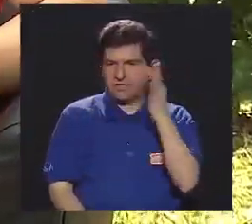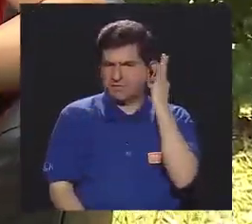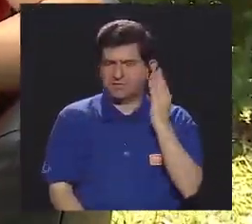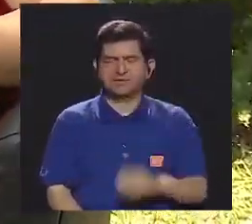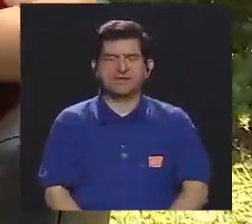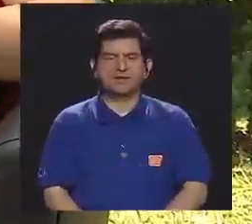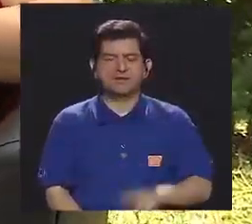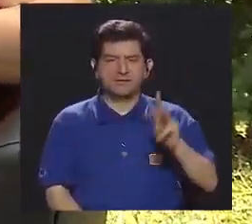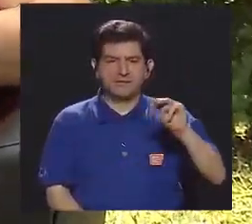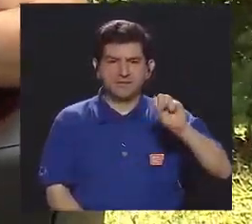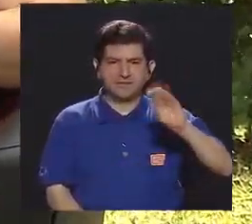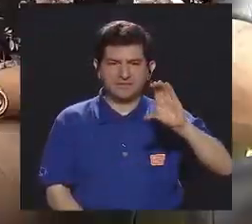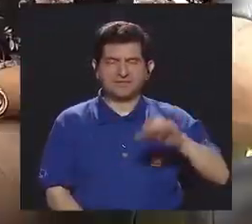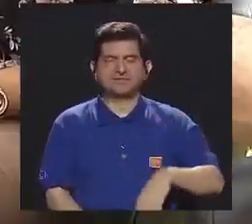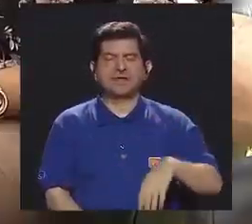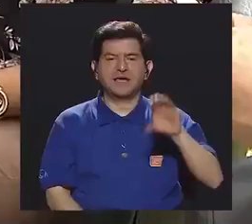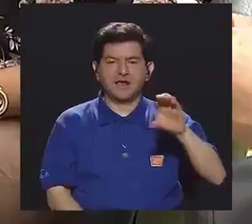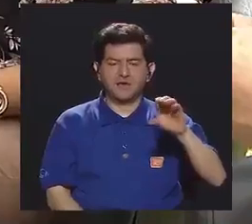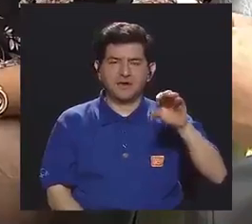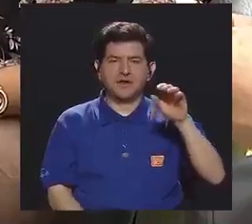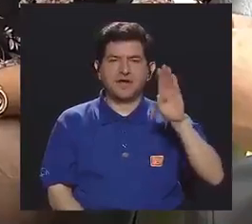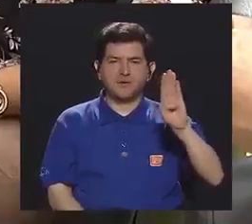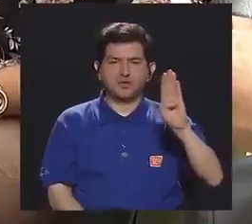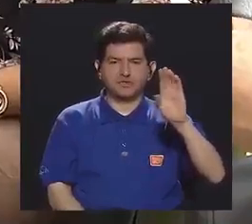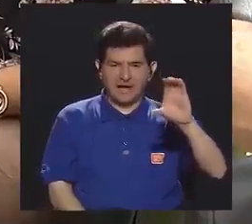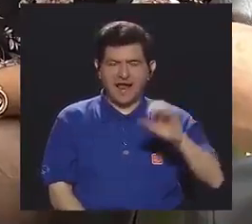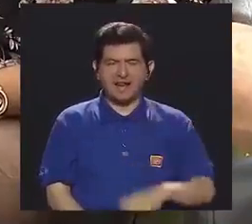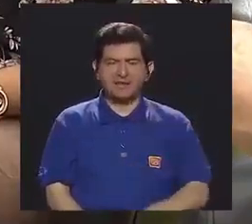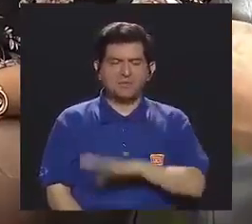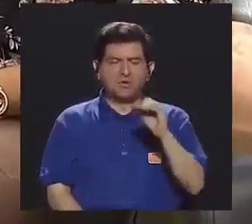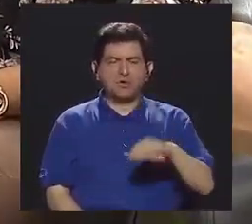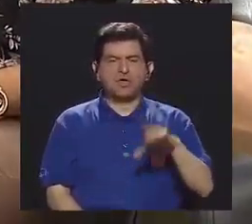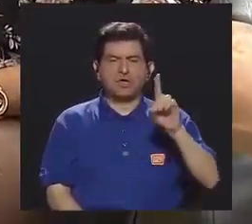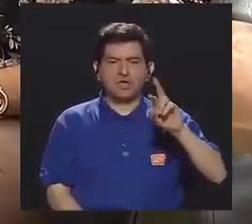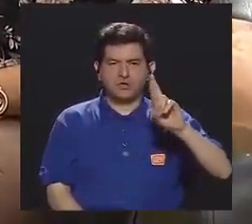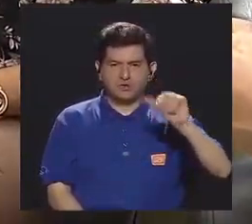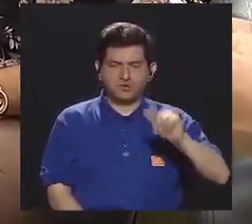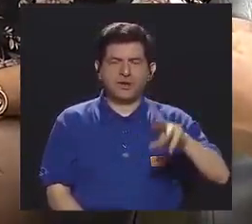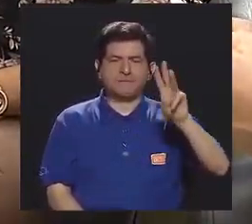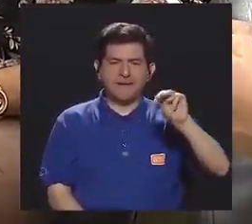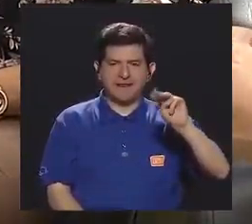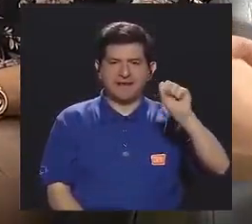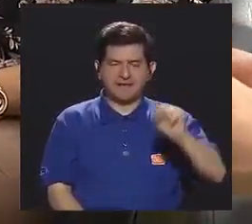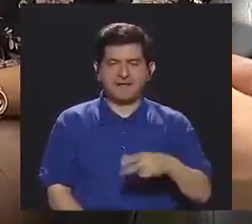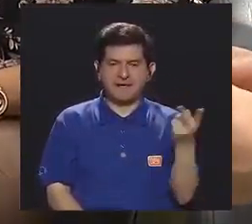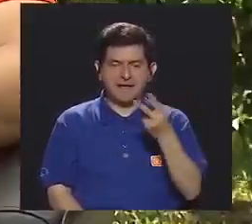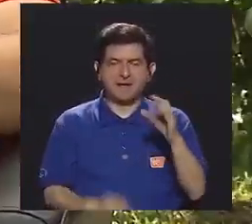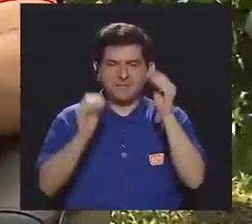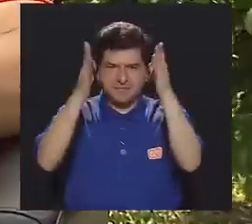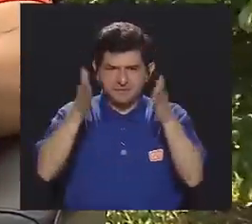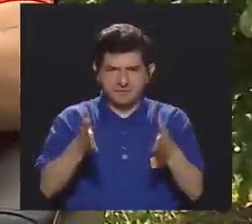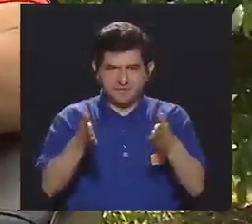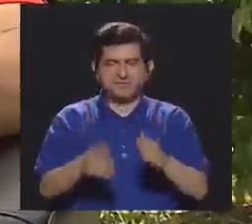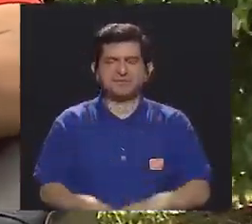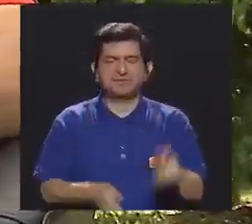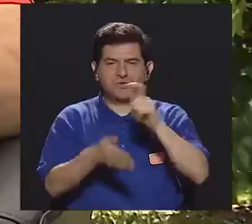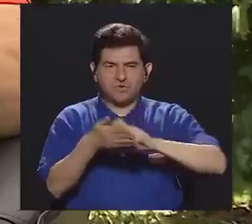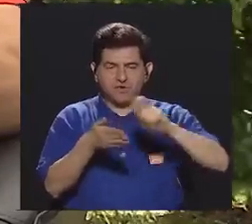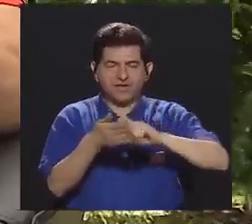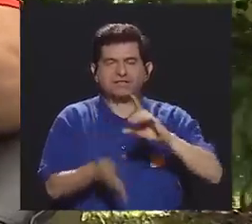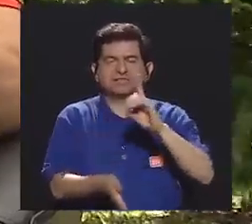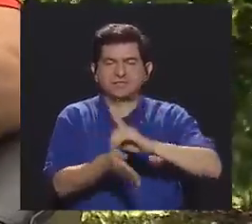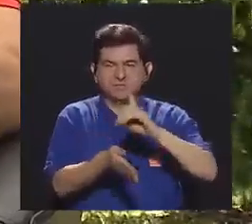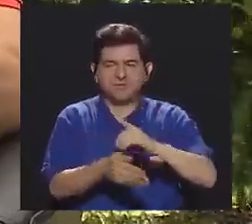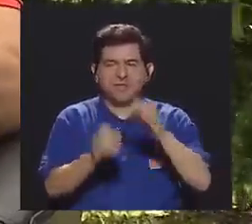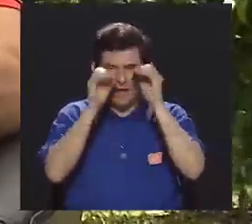invitadas, quienes son la máster Carolina Bosa Calvo y la doctora Mariela Solano. Ambas son docentes de la